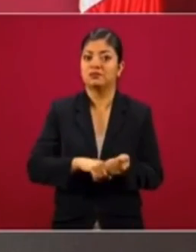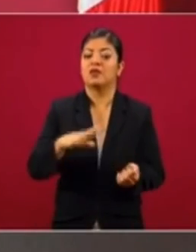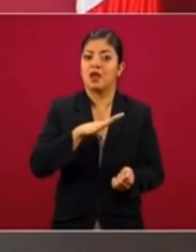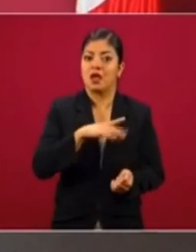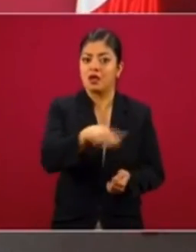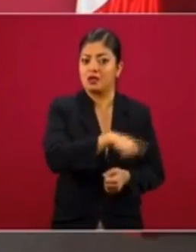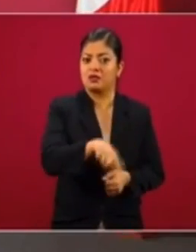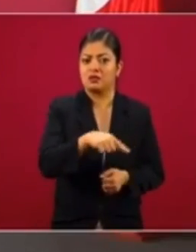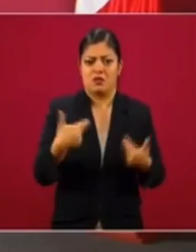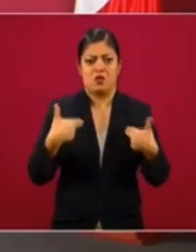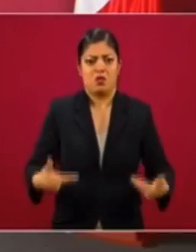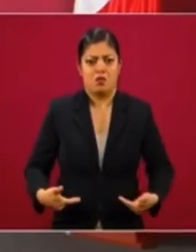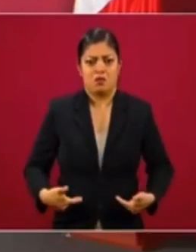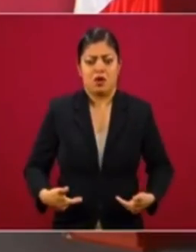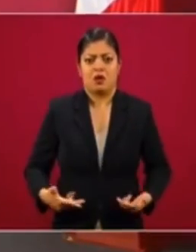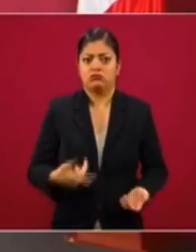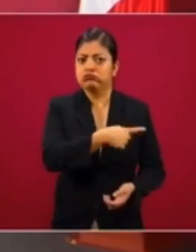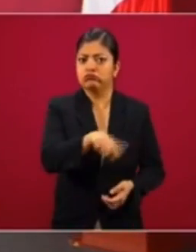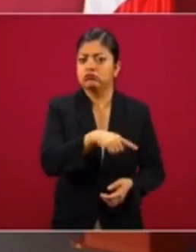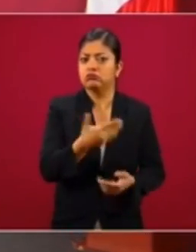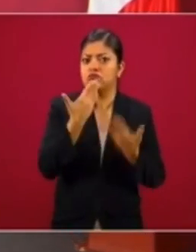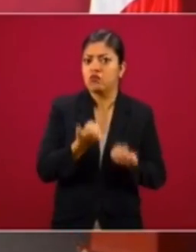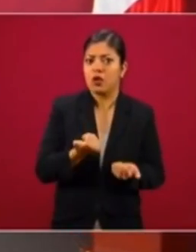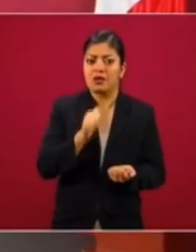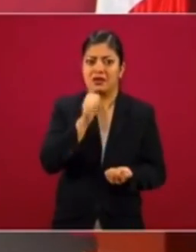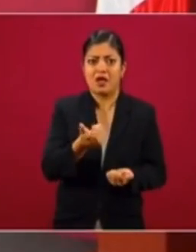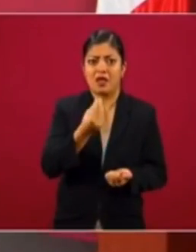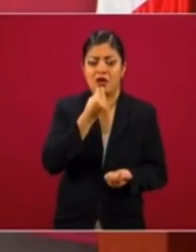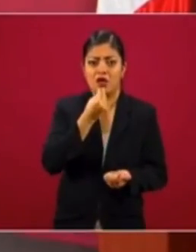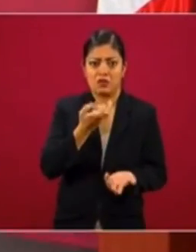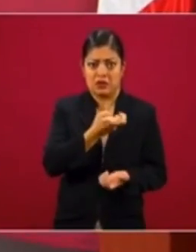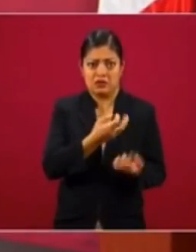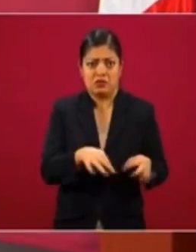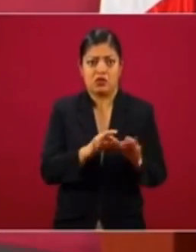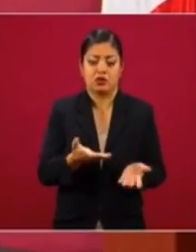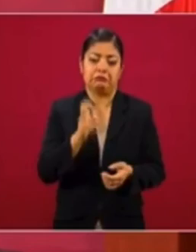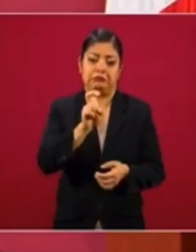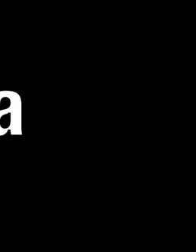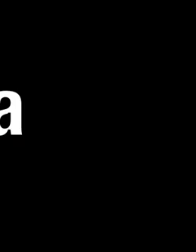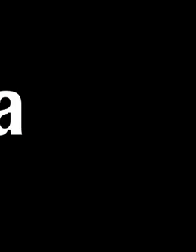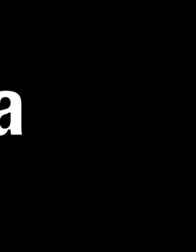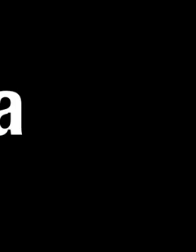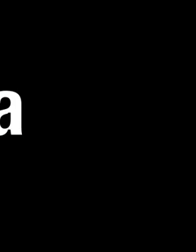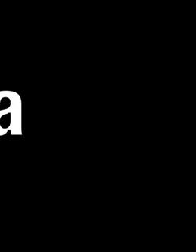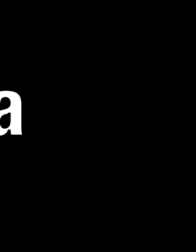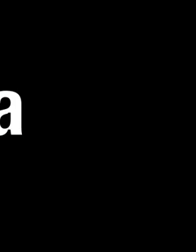humanos, que carecen de lo indispensable, de lo estricto. Este es mi punto de vista.